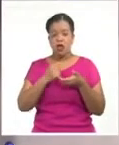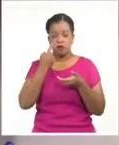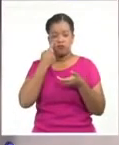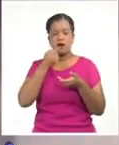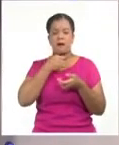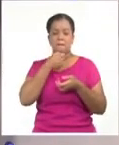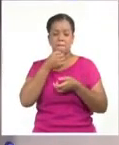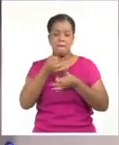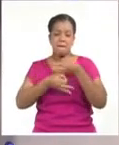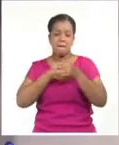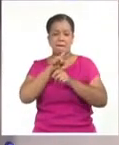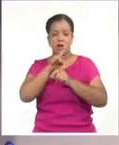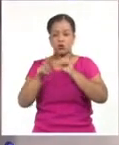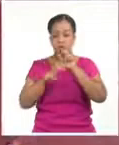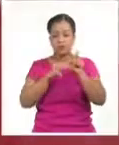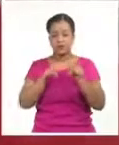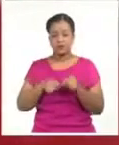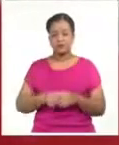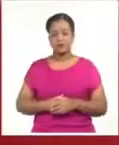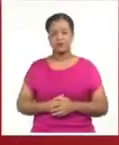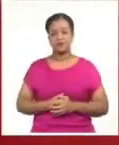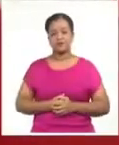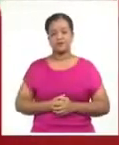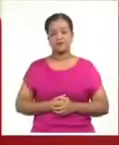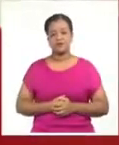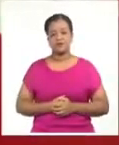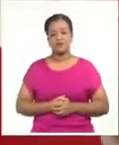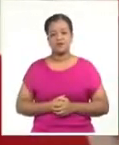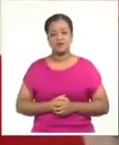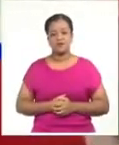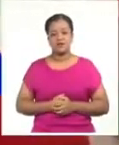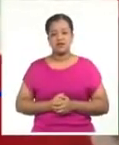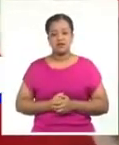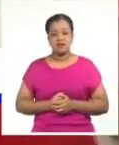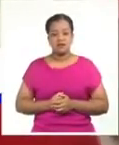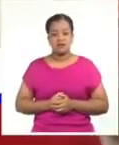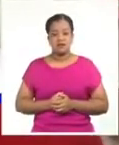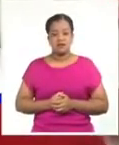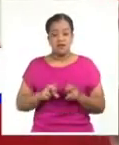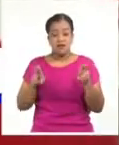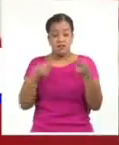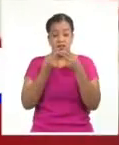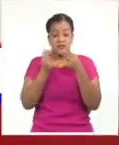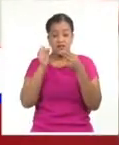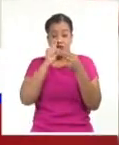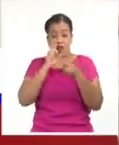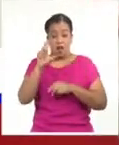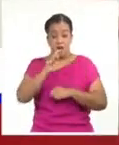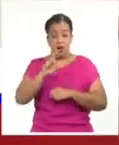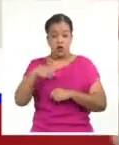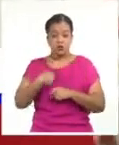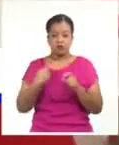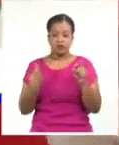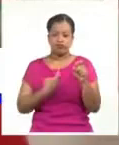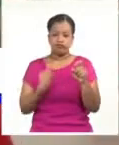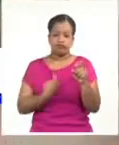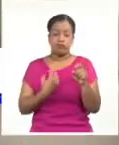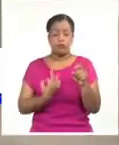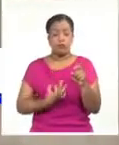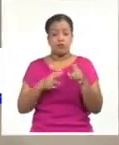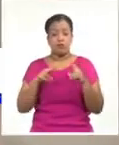impresiones de Rolando Aseoel. A partir de la final de Camagüey hemos venido trabajando para enfrentar las exigencias de este evento.